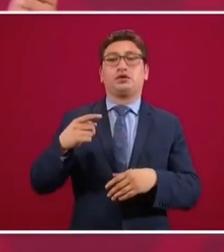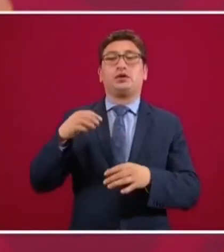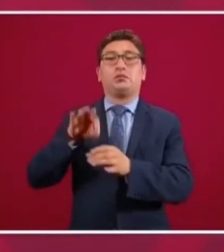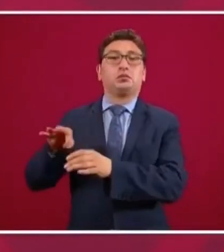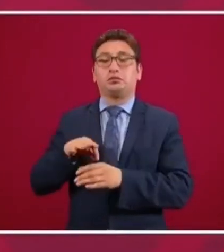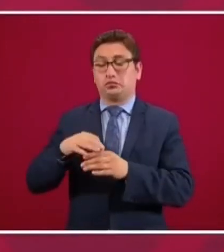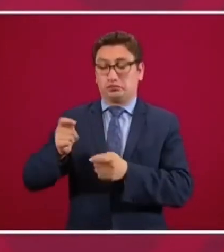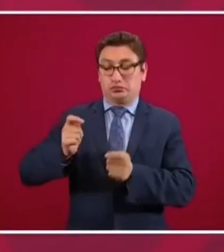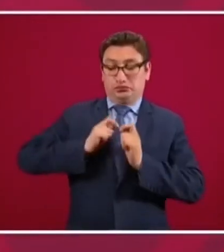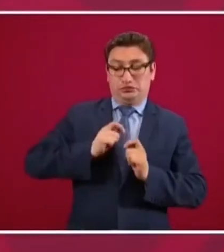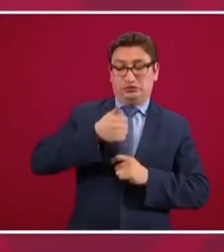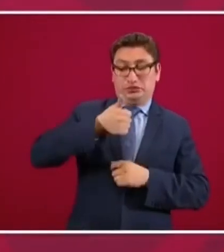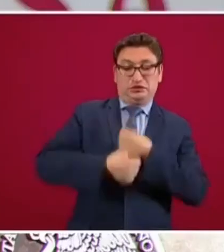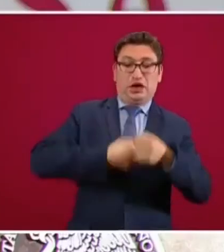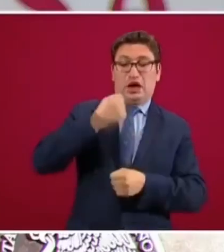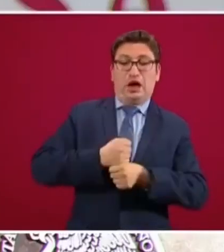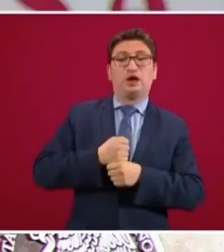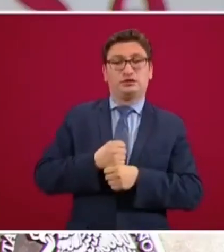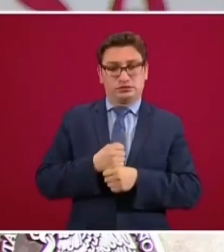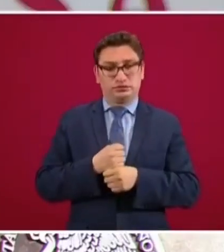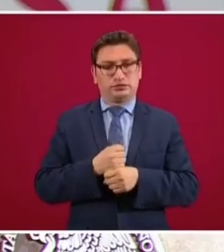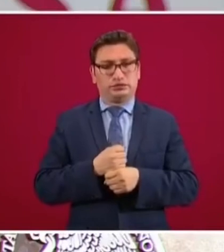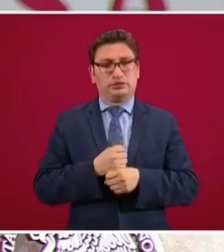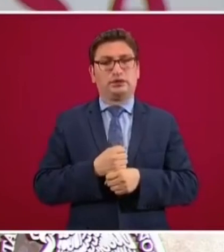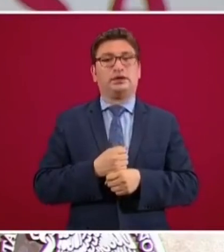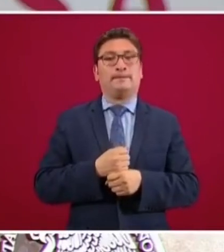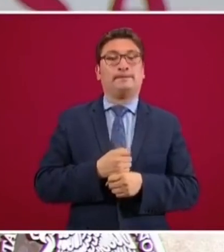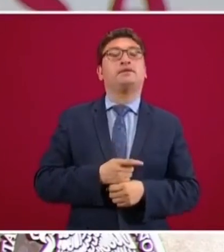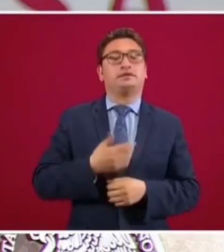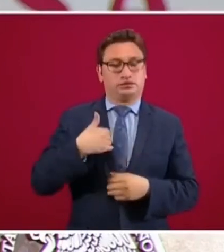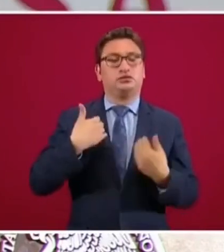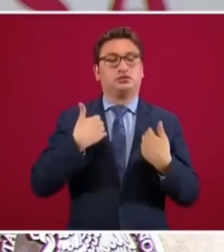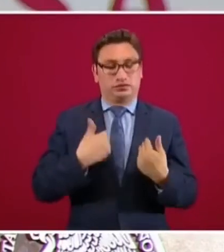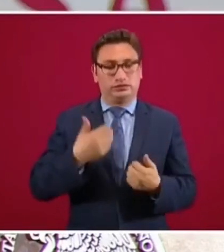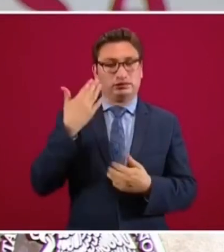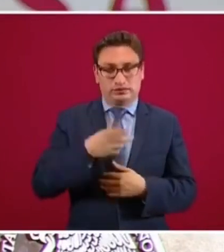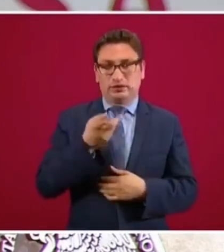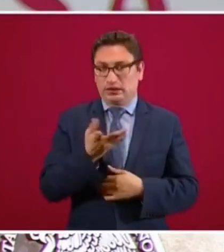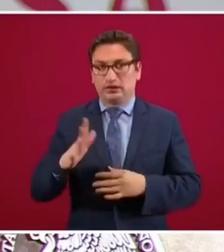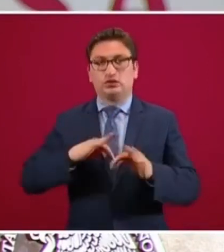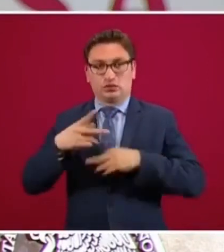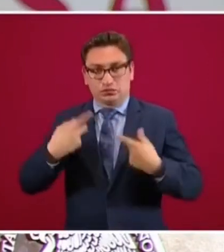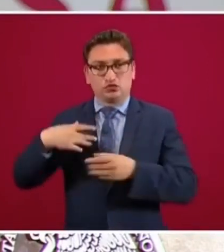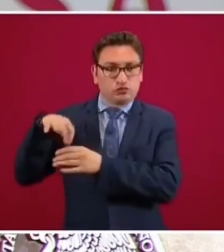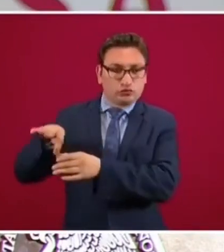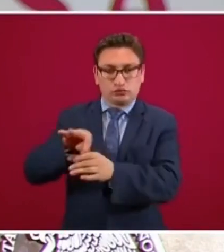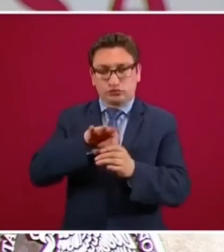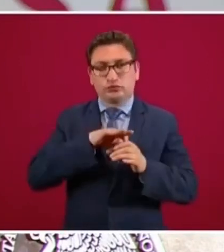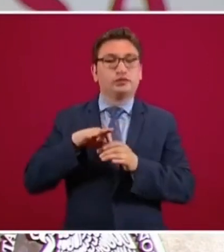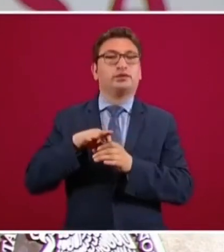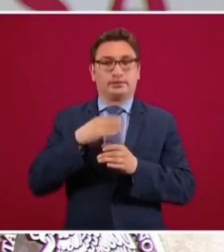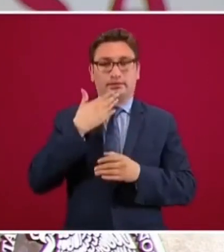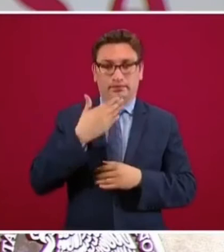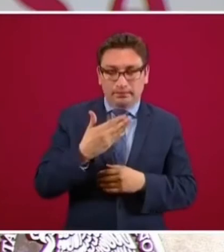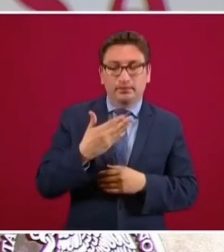años. Sí, esa es la democracia representativa, pero yo también creo en la democracia